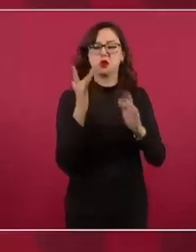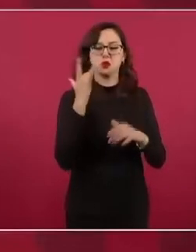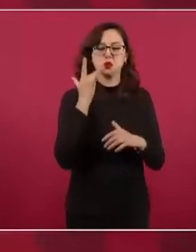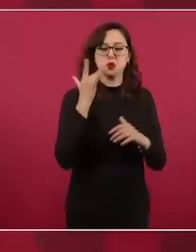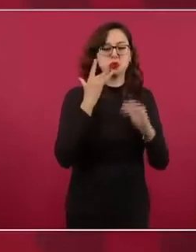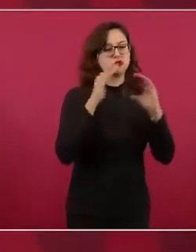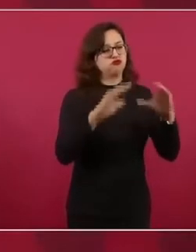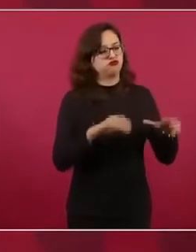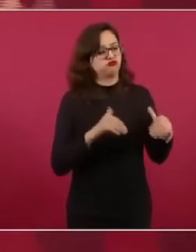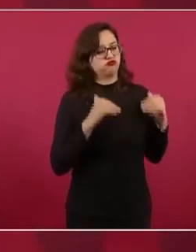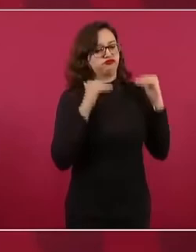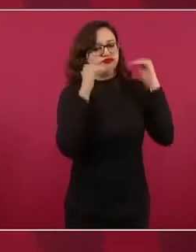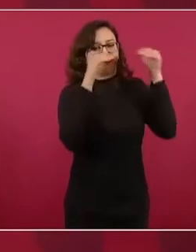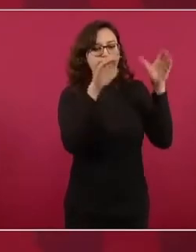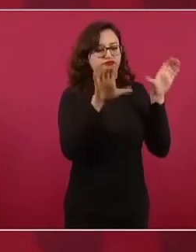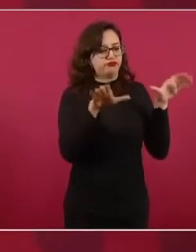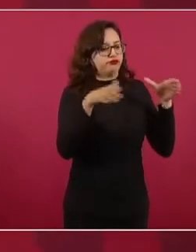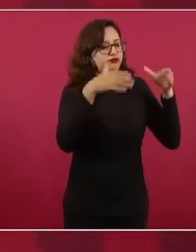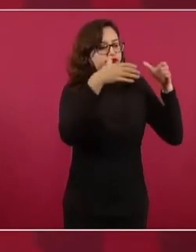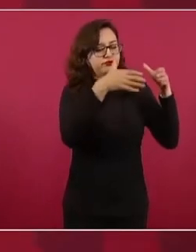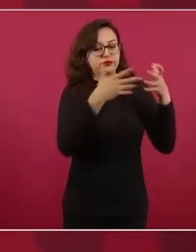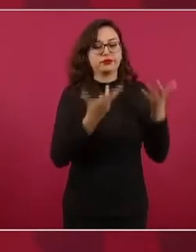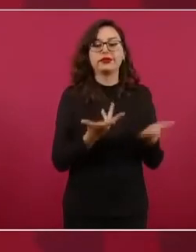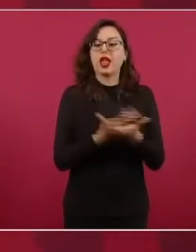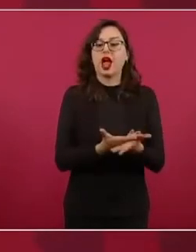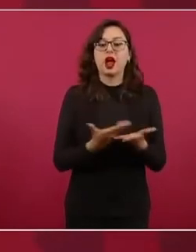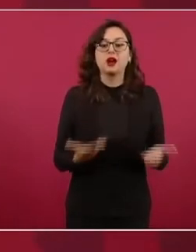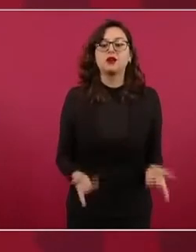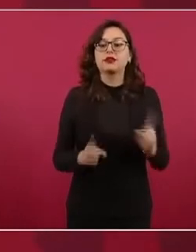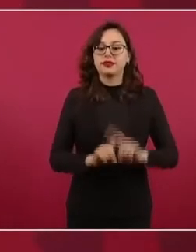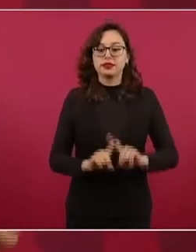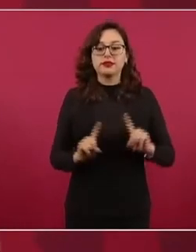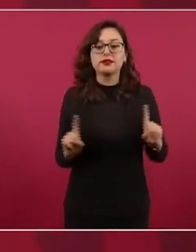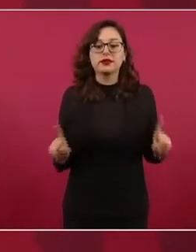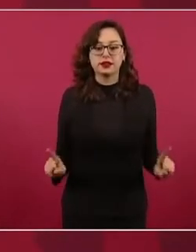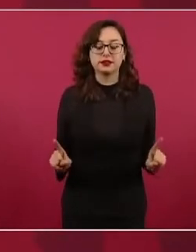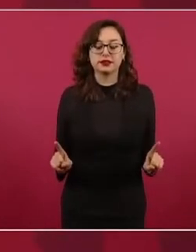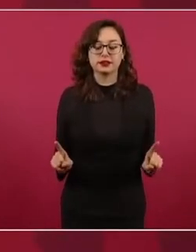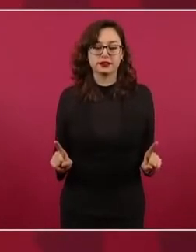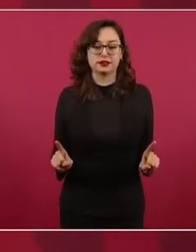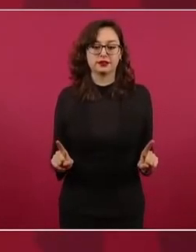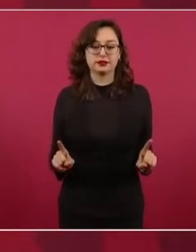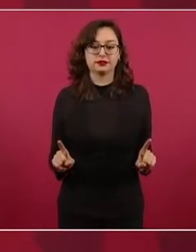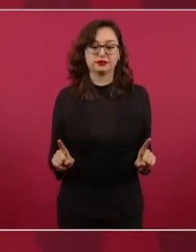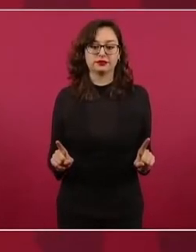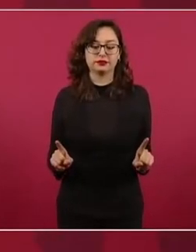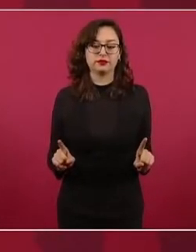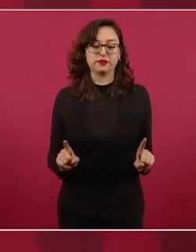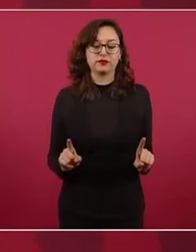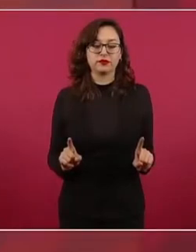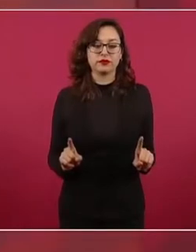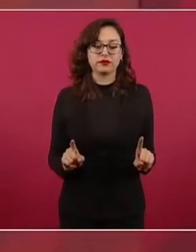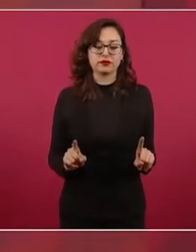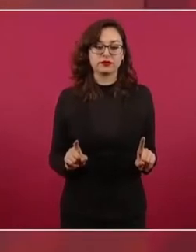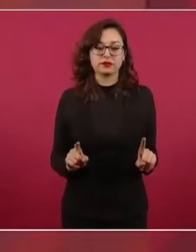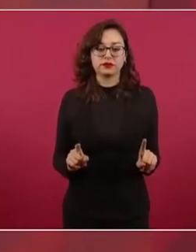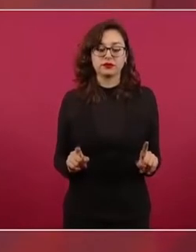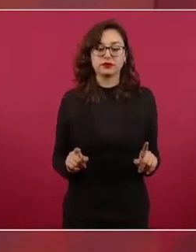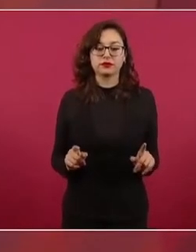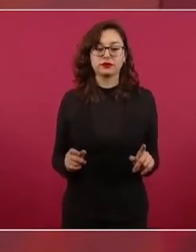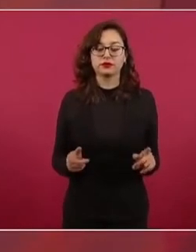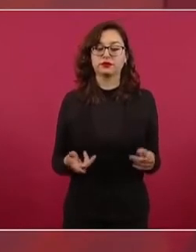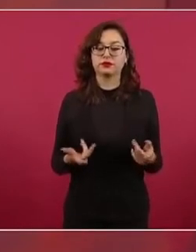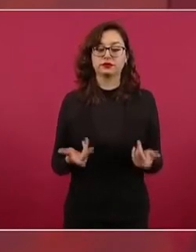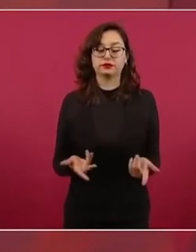Entonces, ahora es distinto. Afortunadamente también, como ya hay